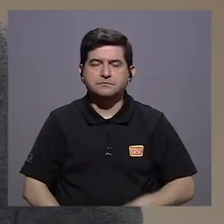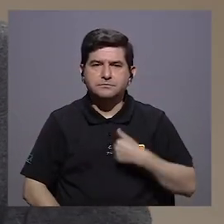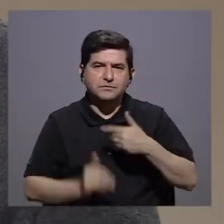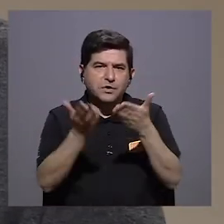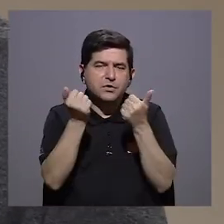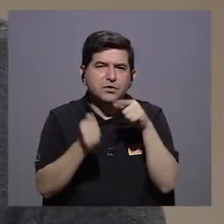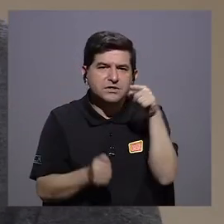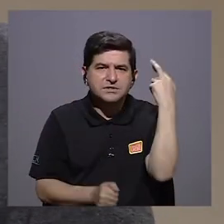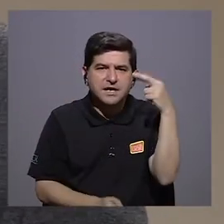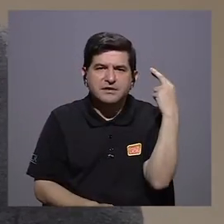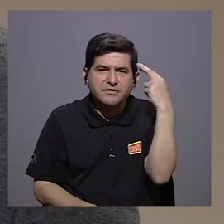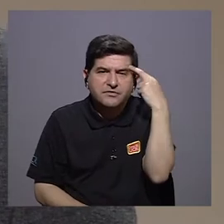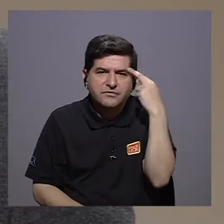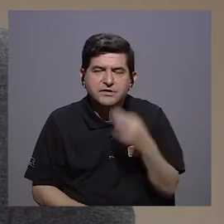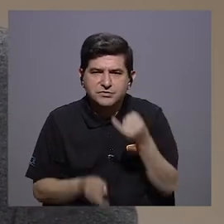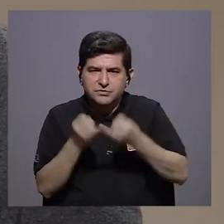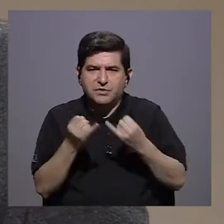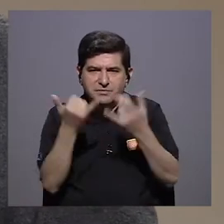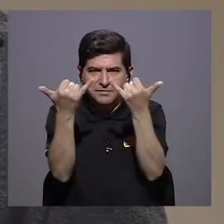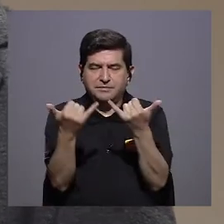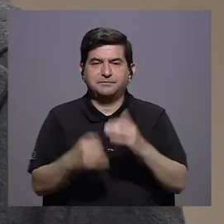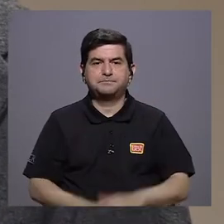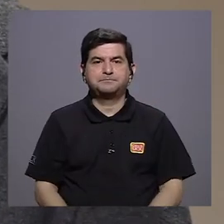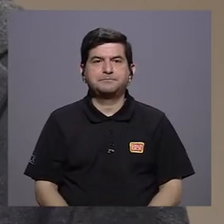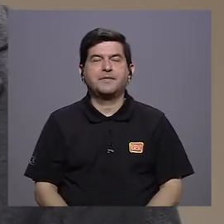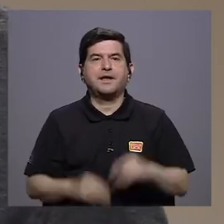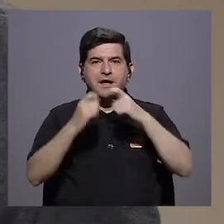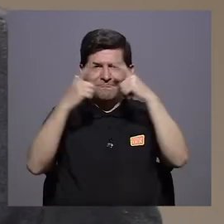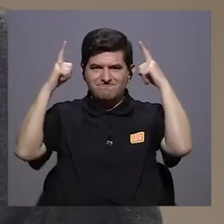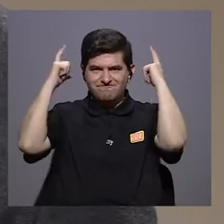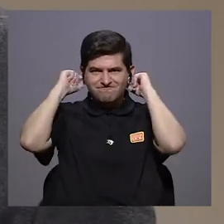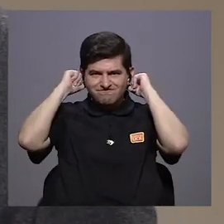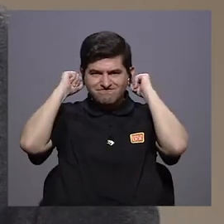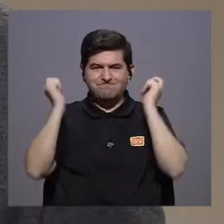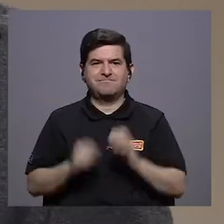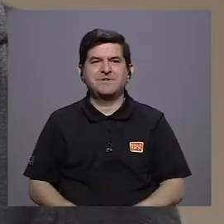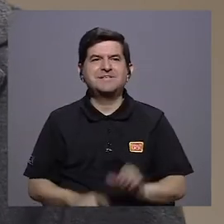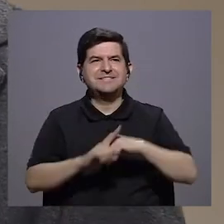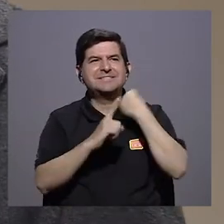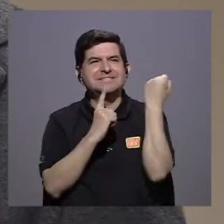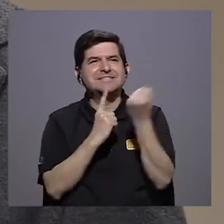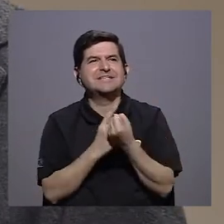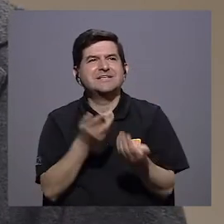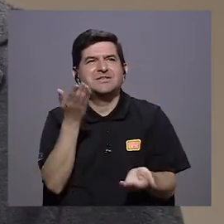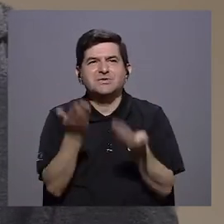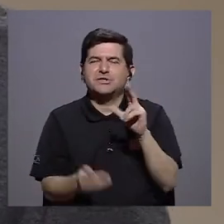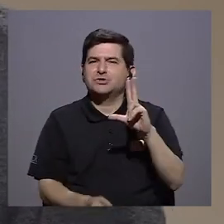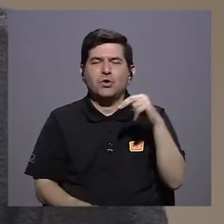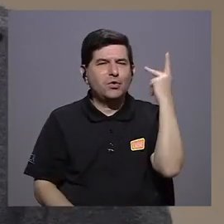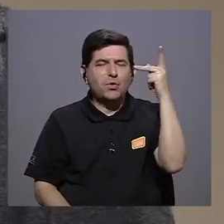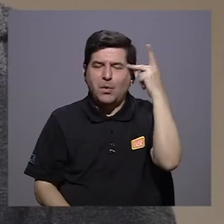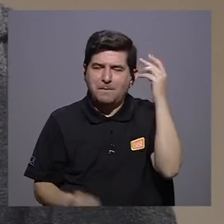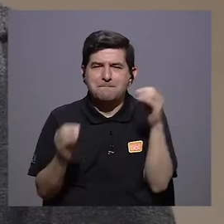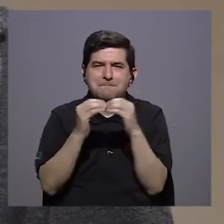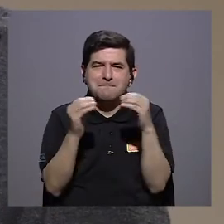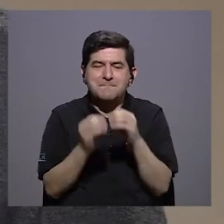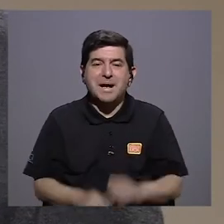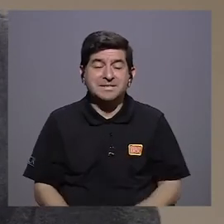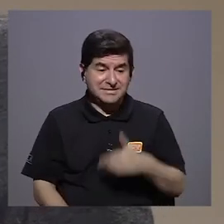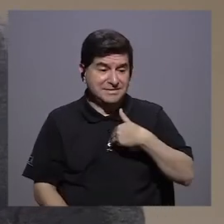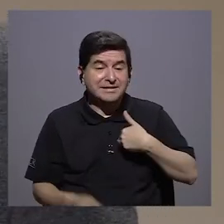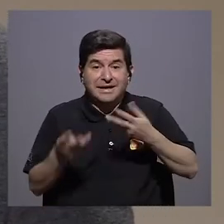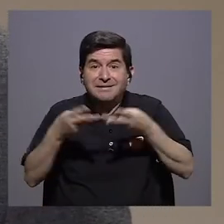Quisiera una reflexión muy rápida para cerrar este bloque. Pues lo de las mascarillas es un cuestión, yo diría, que no es tan político, pero más una cuestión de